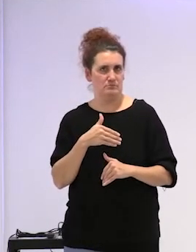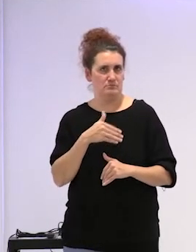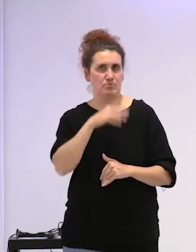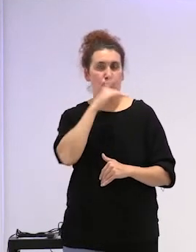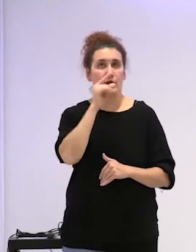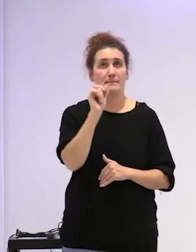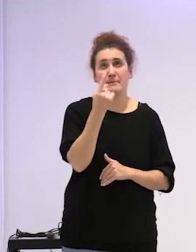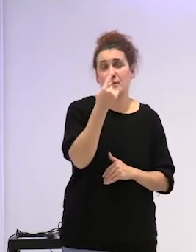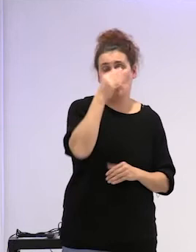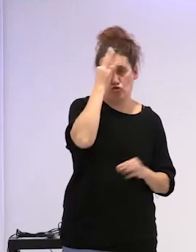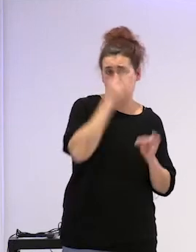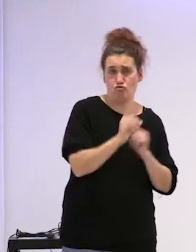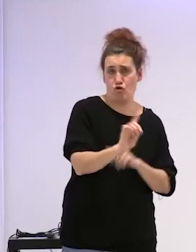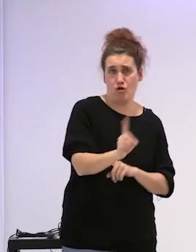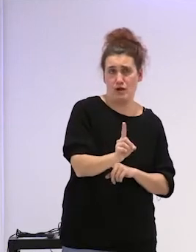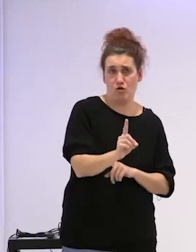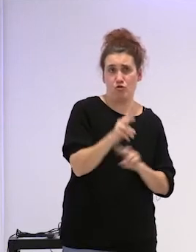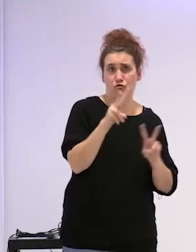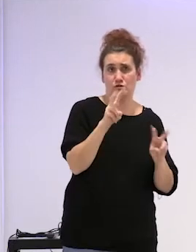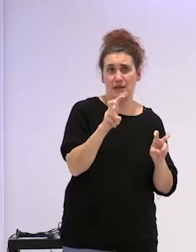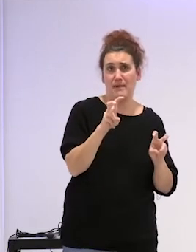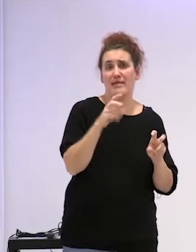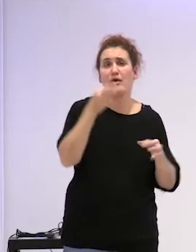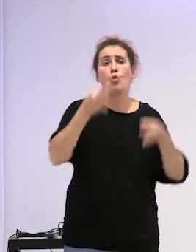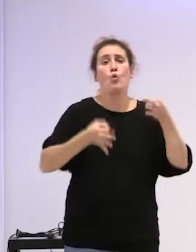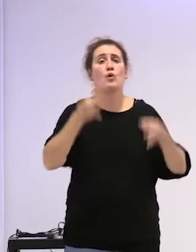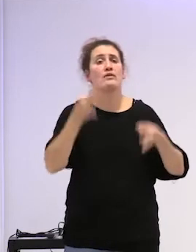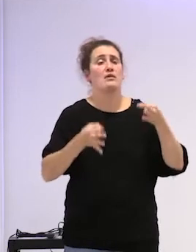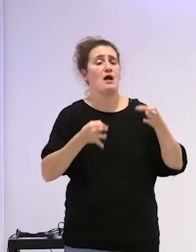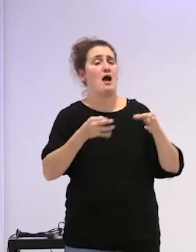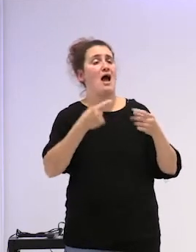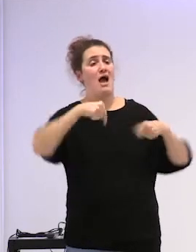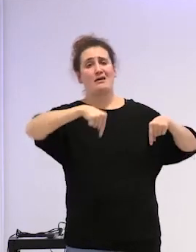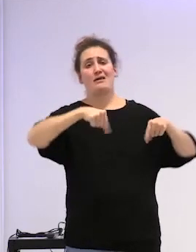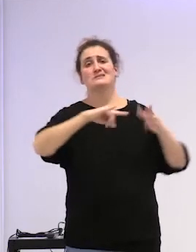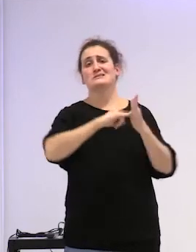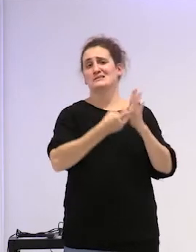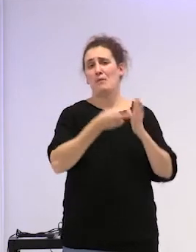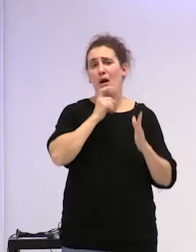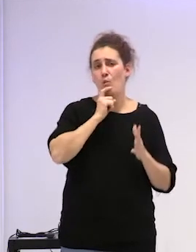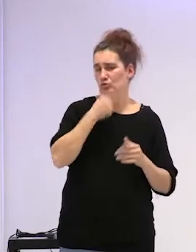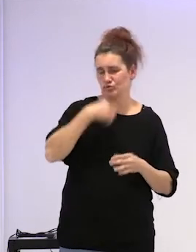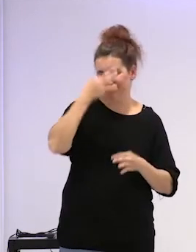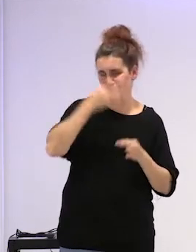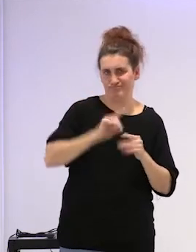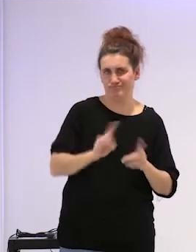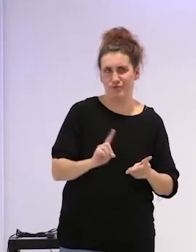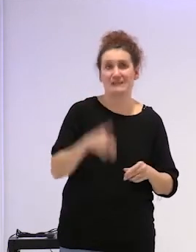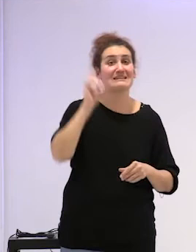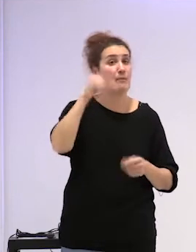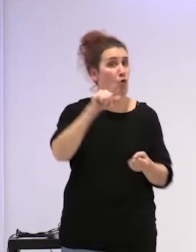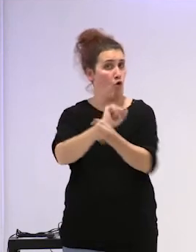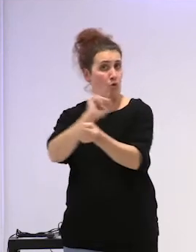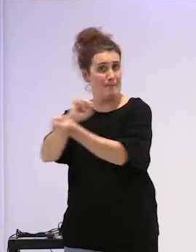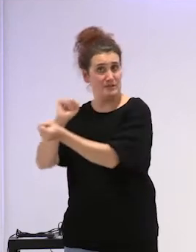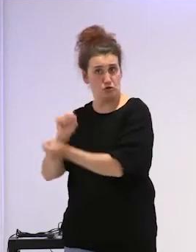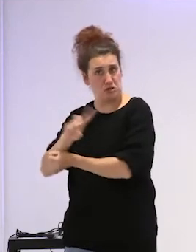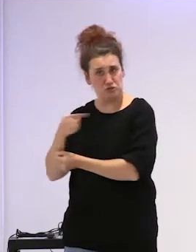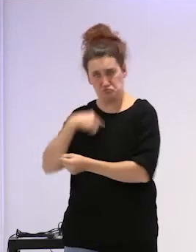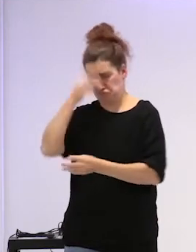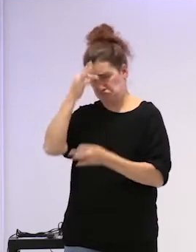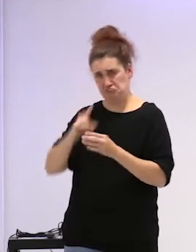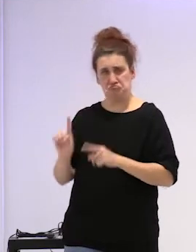mucho en todo lo que es el aparato judicial y no creo en las visiones tampoco pero